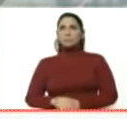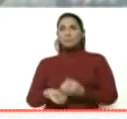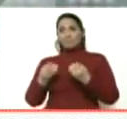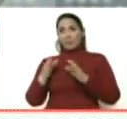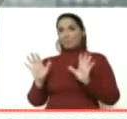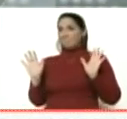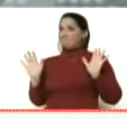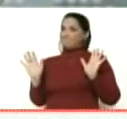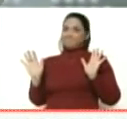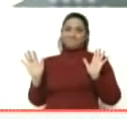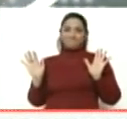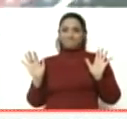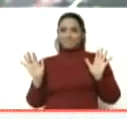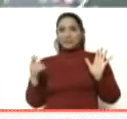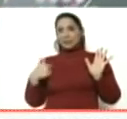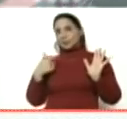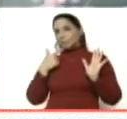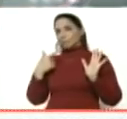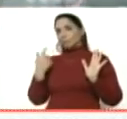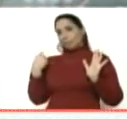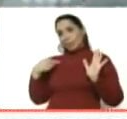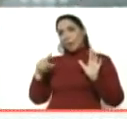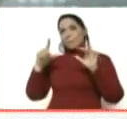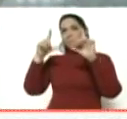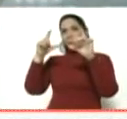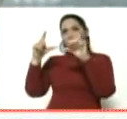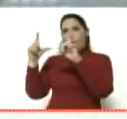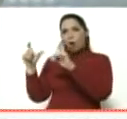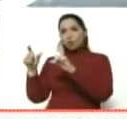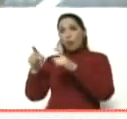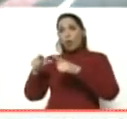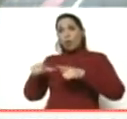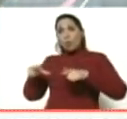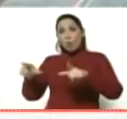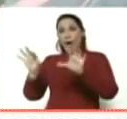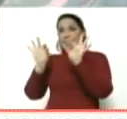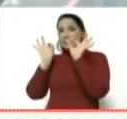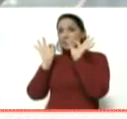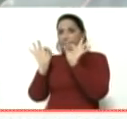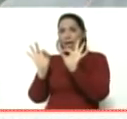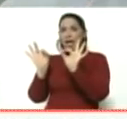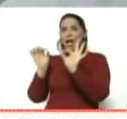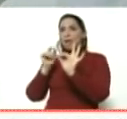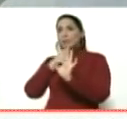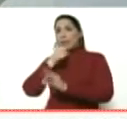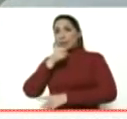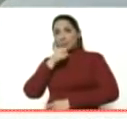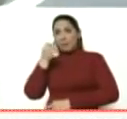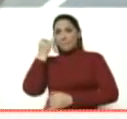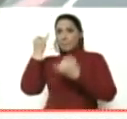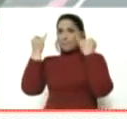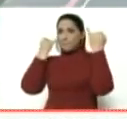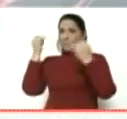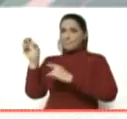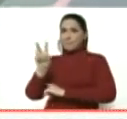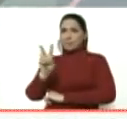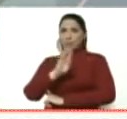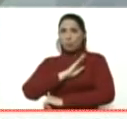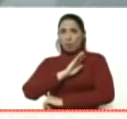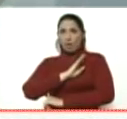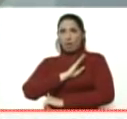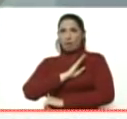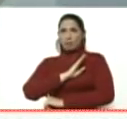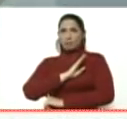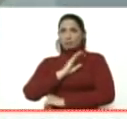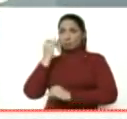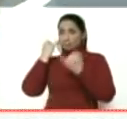ya insisto, teníamos fotografías, coordenadas, testimonios, la inteligencia venezolana actúa, la